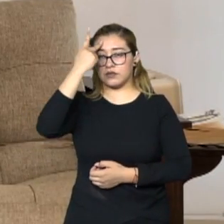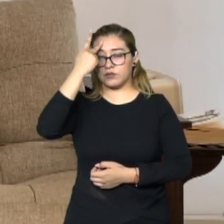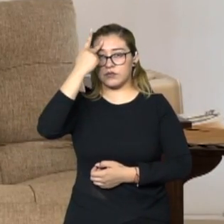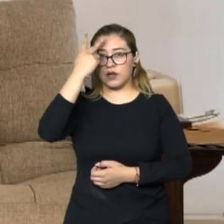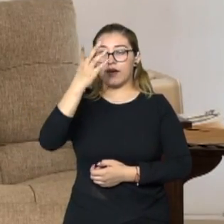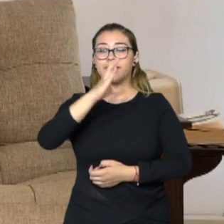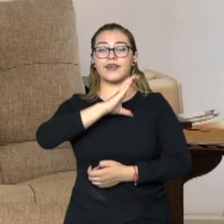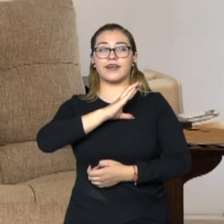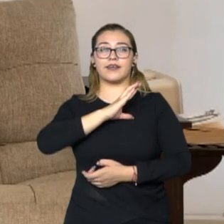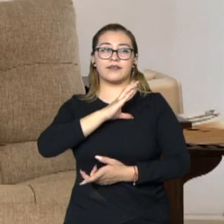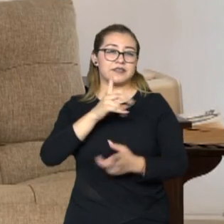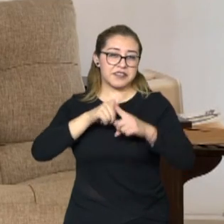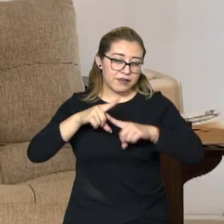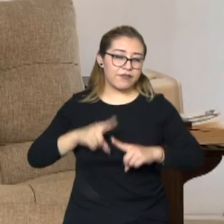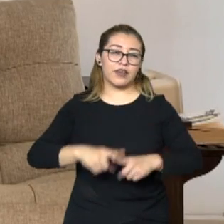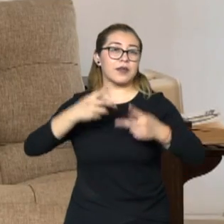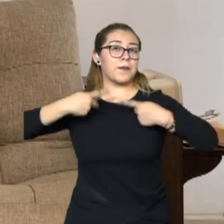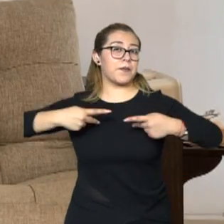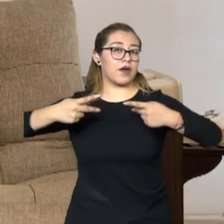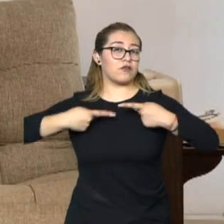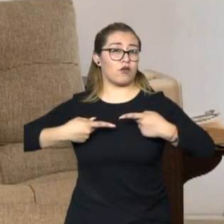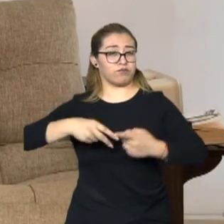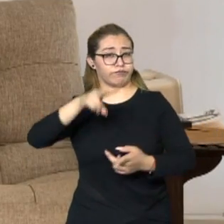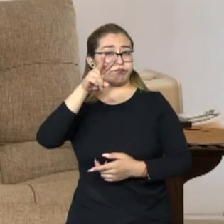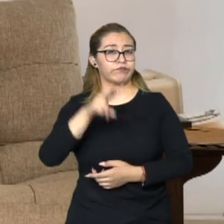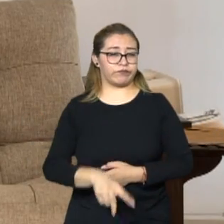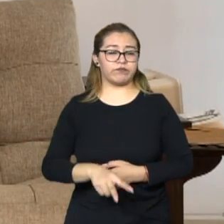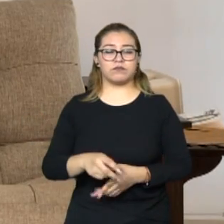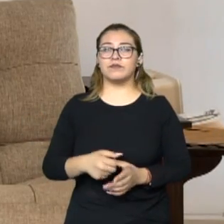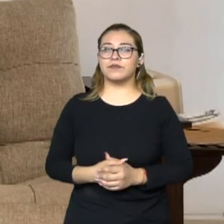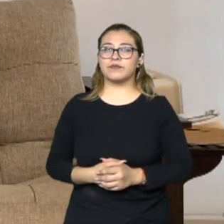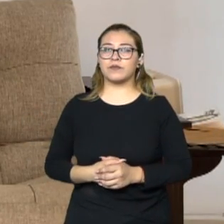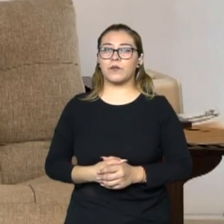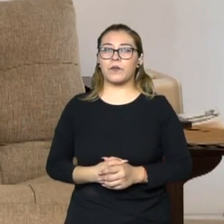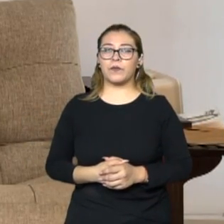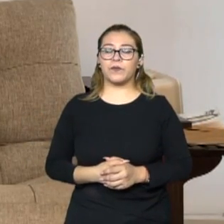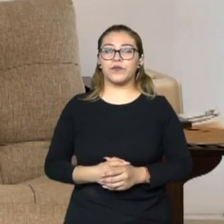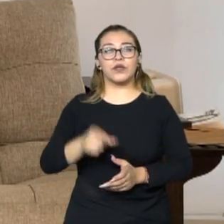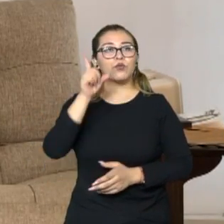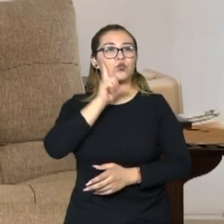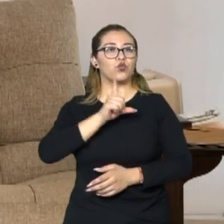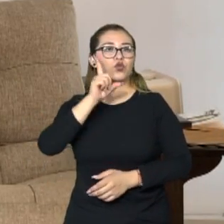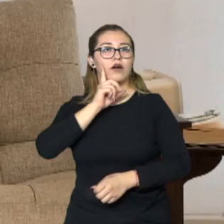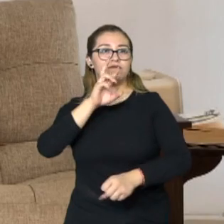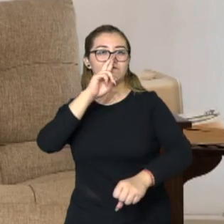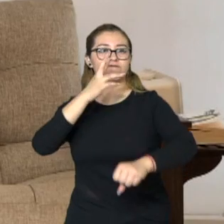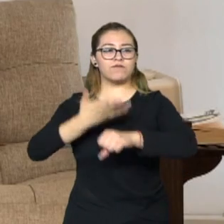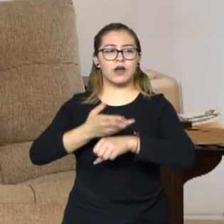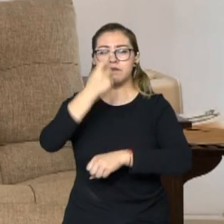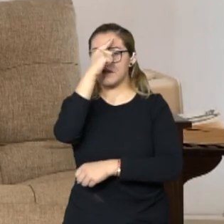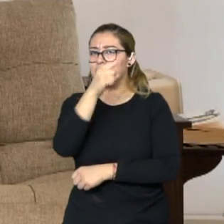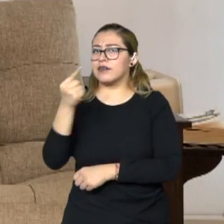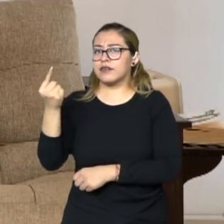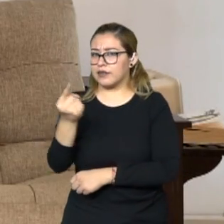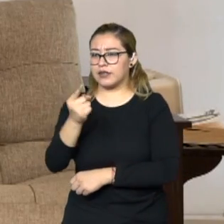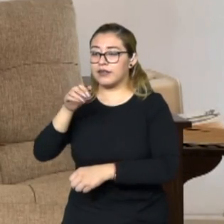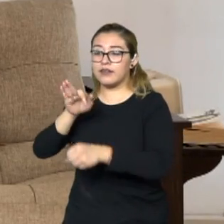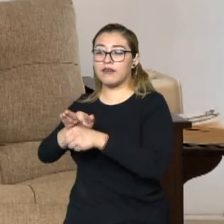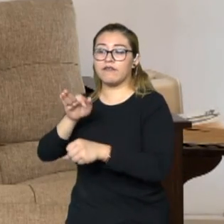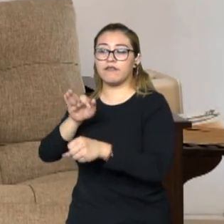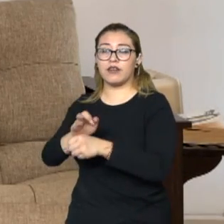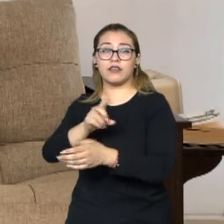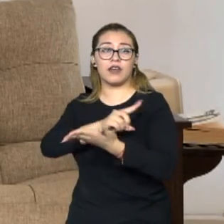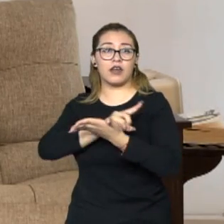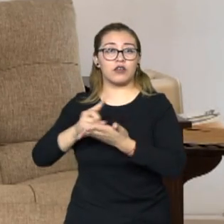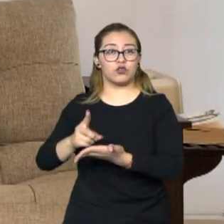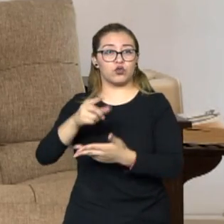cantidad impresionante como nunca en la historia de mujeres comprometidas con la defensa de los derechos humanos y